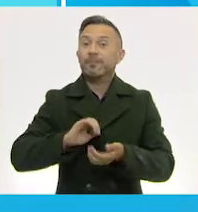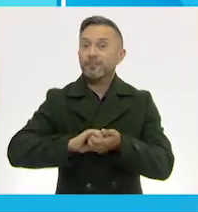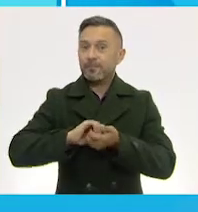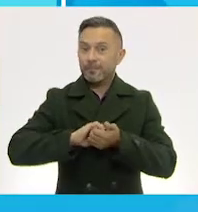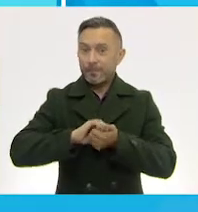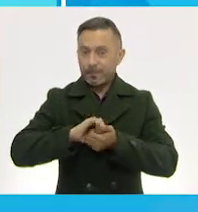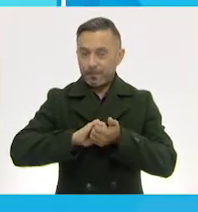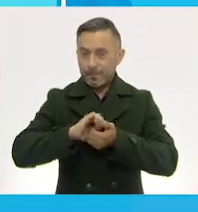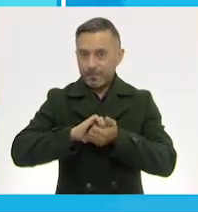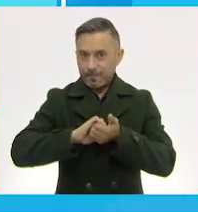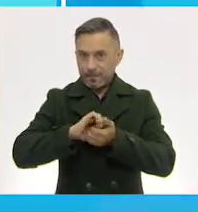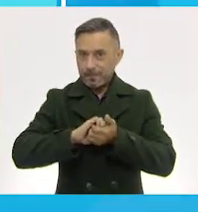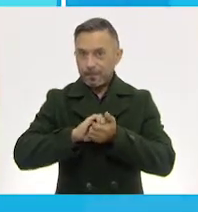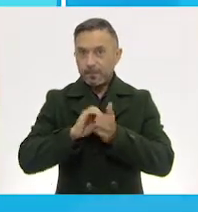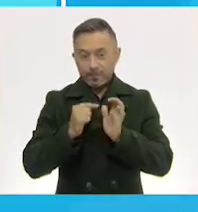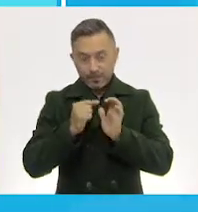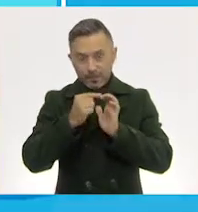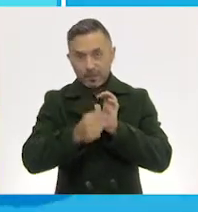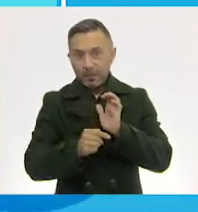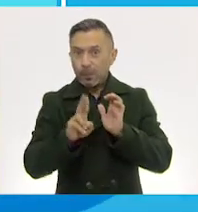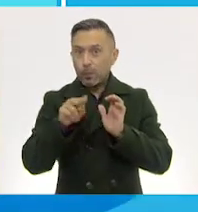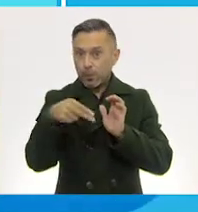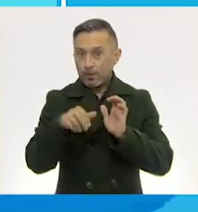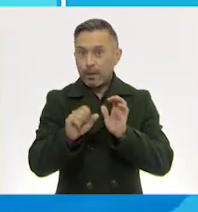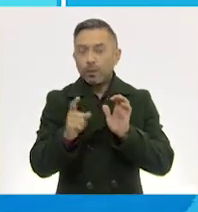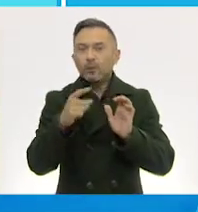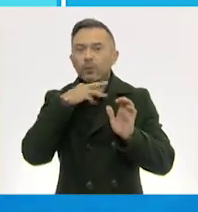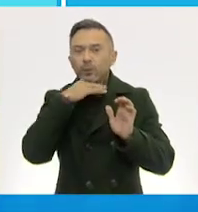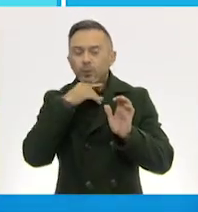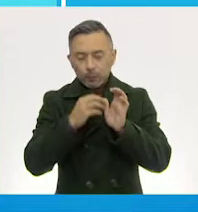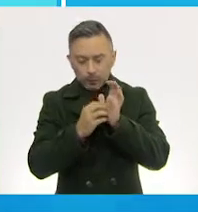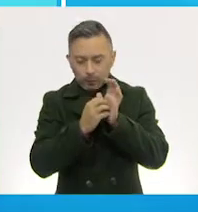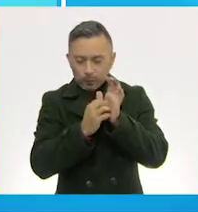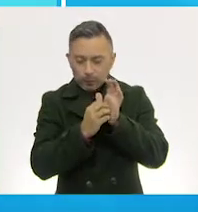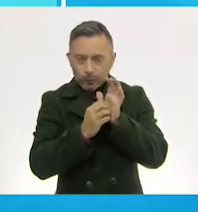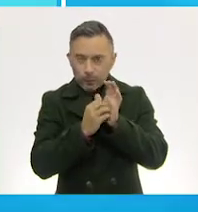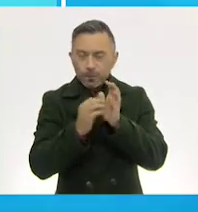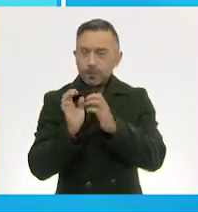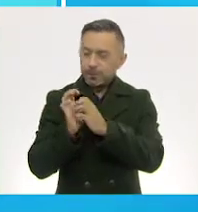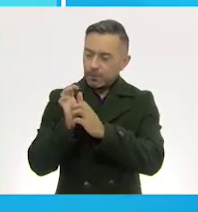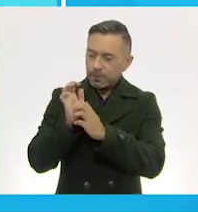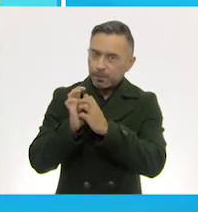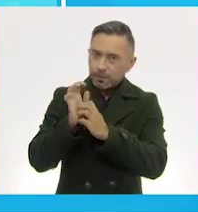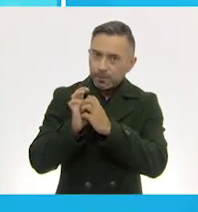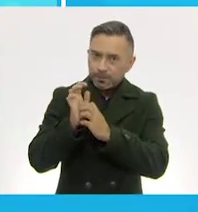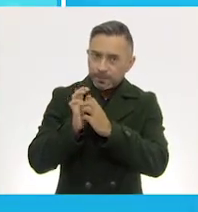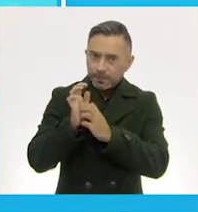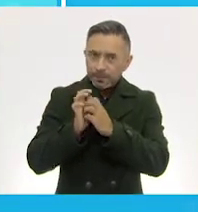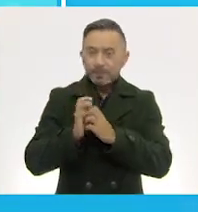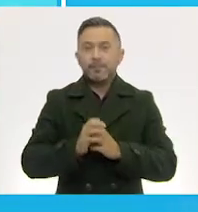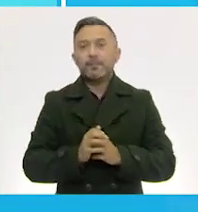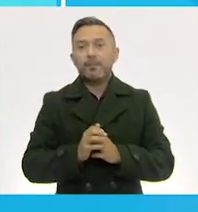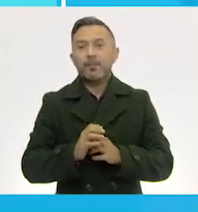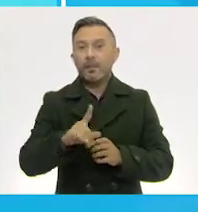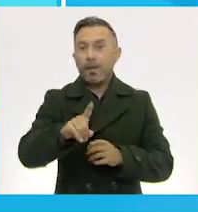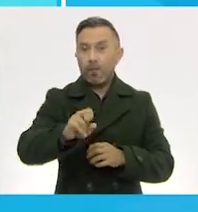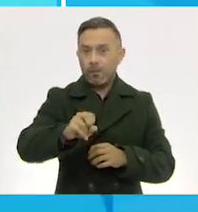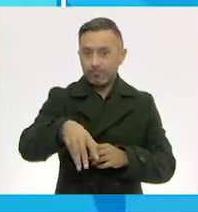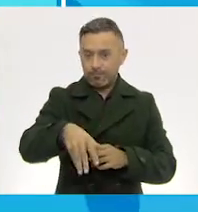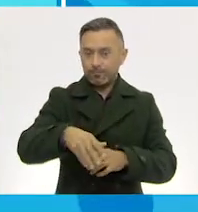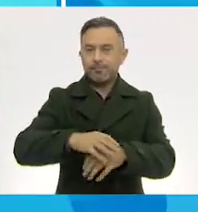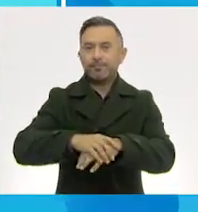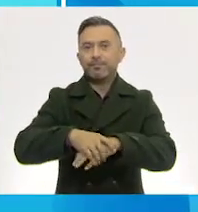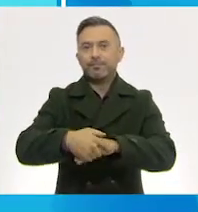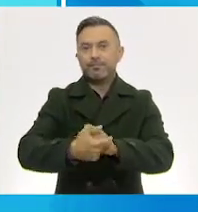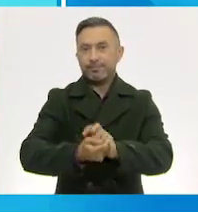con la otra mano. Frota los dedos. Ahora, como que rasguñas la palma de tus manos para lavar tus uñas.